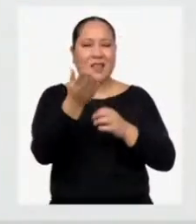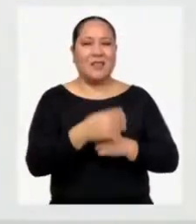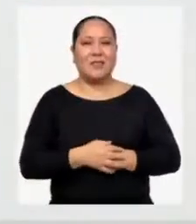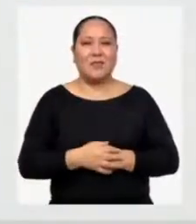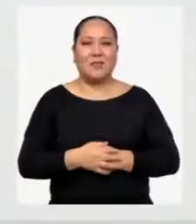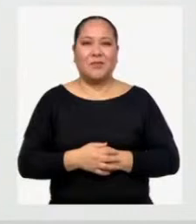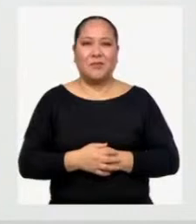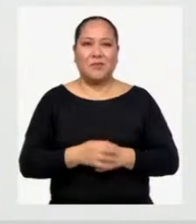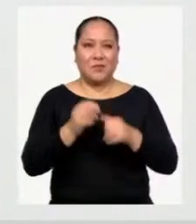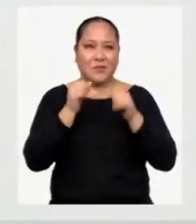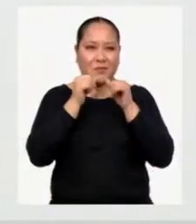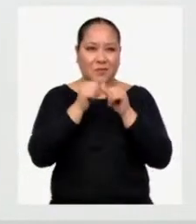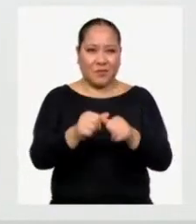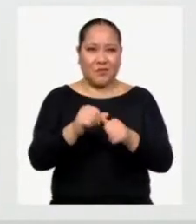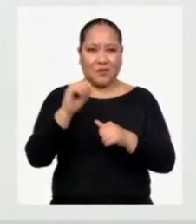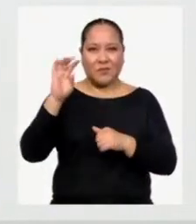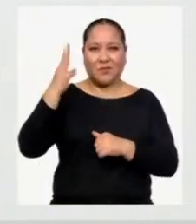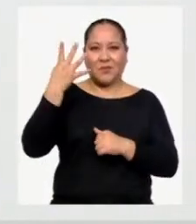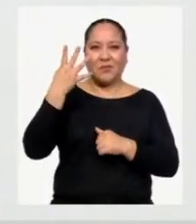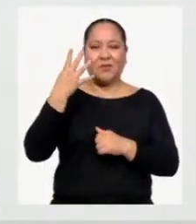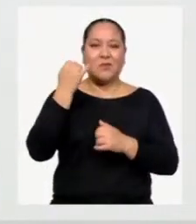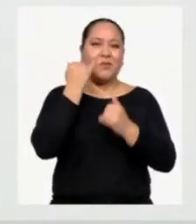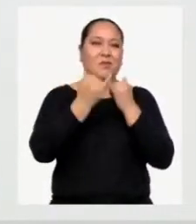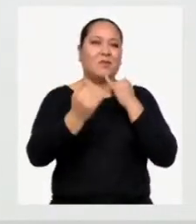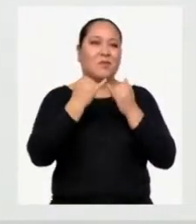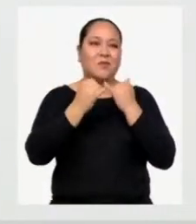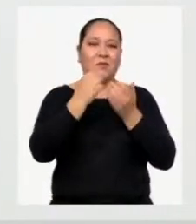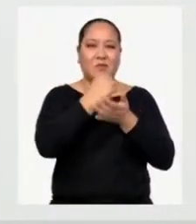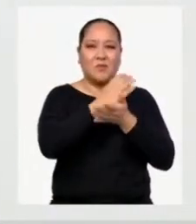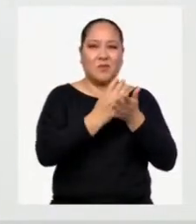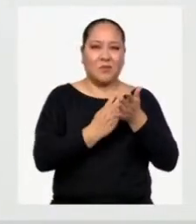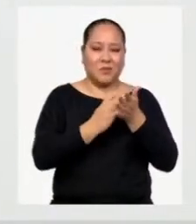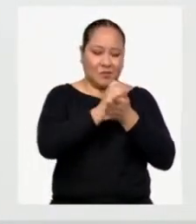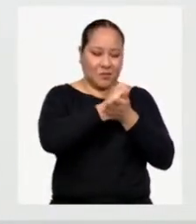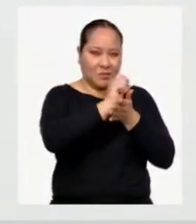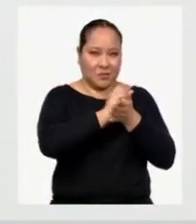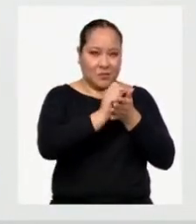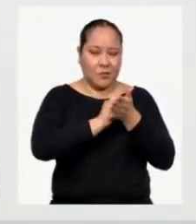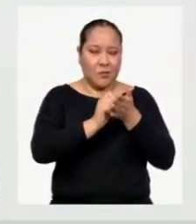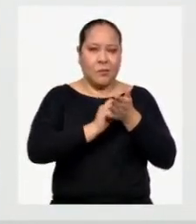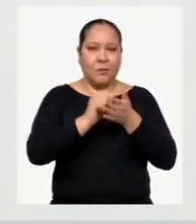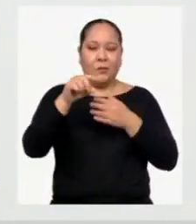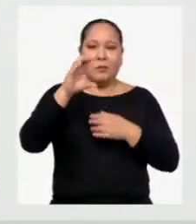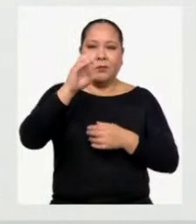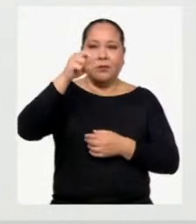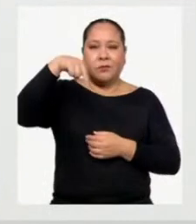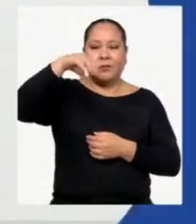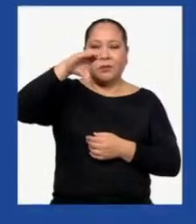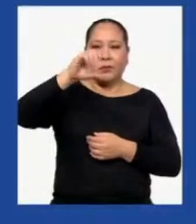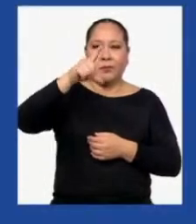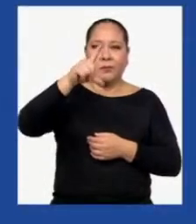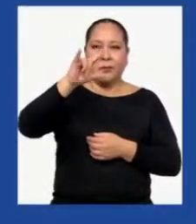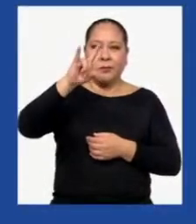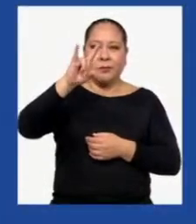Seguimos con la cuarta y última parte de la escritura del artículo La conclusión